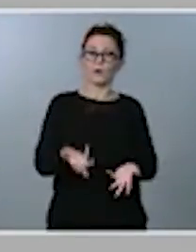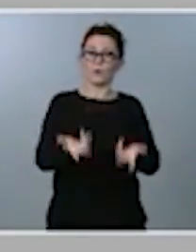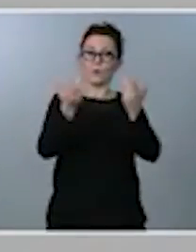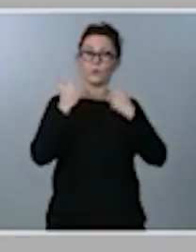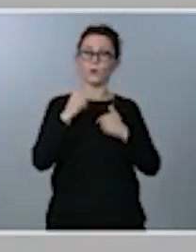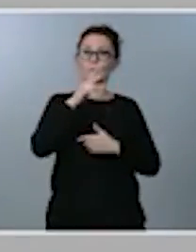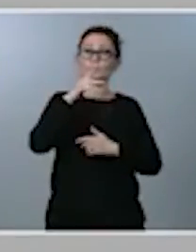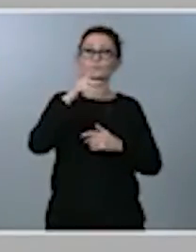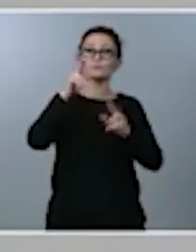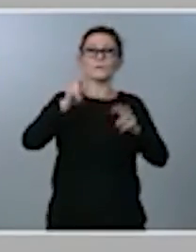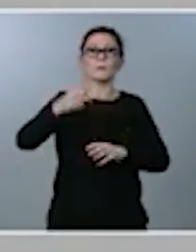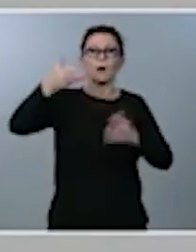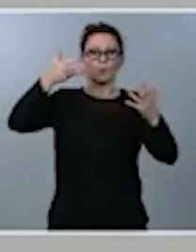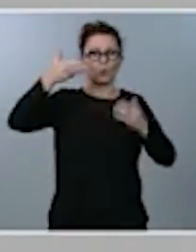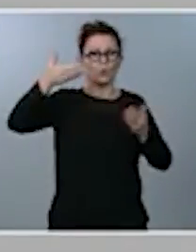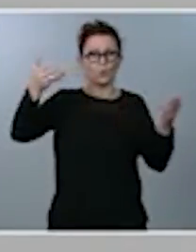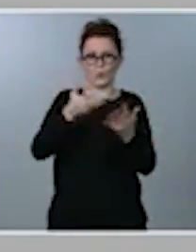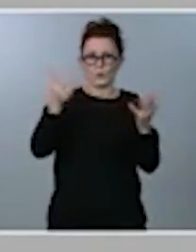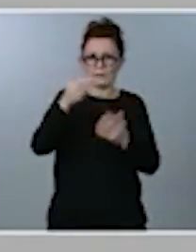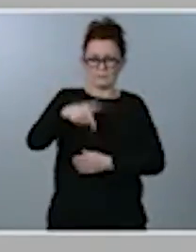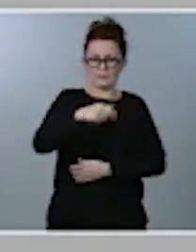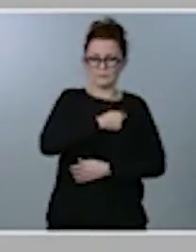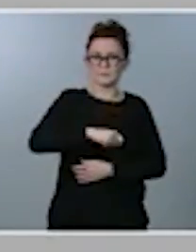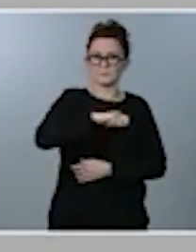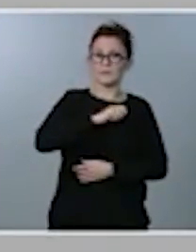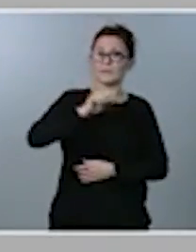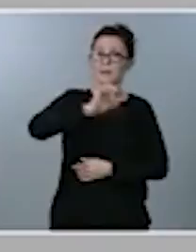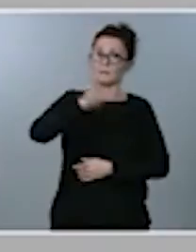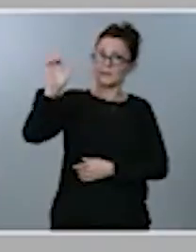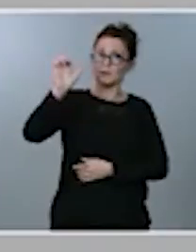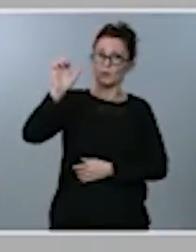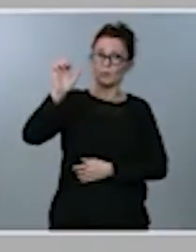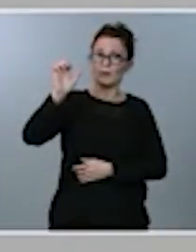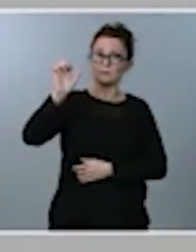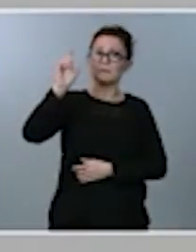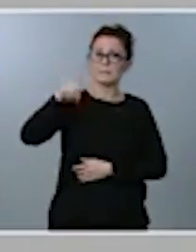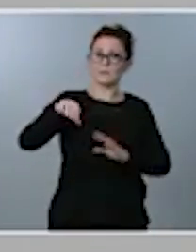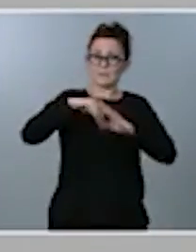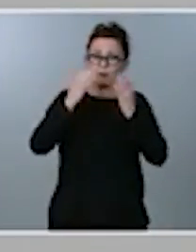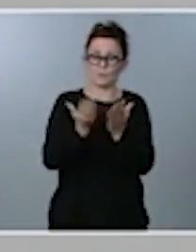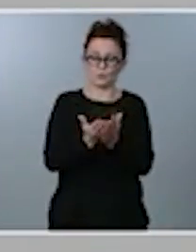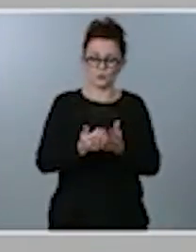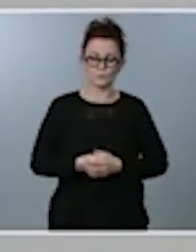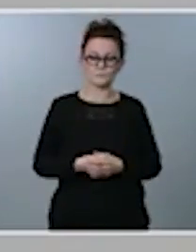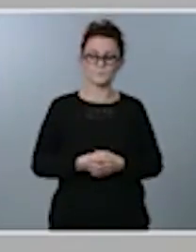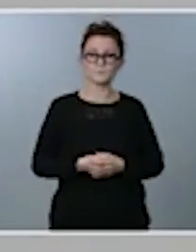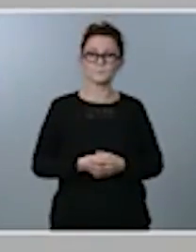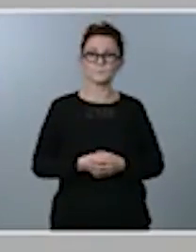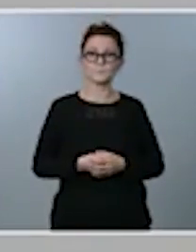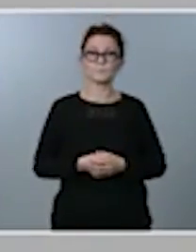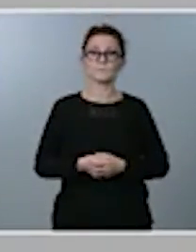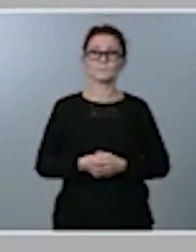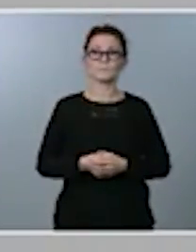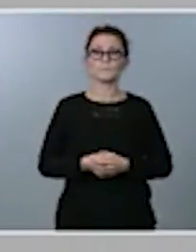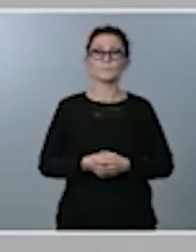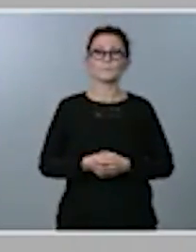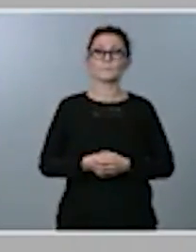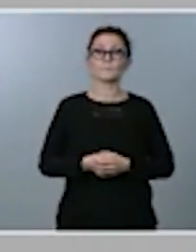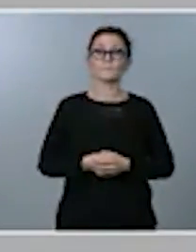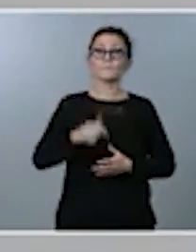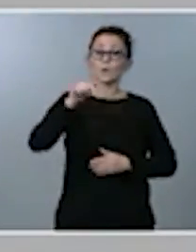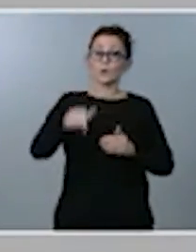urgente en España, en Europa y en el conjunto del mundo. Es de ahí que el presidente esta mañana haya